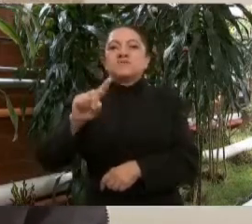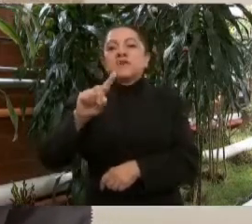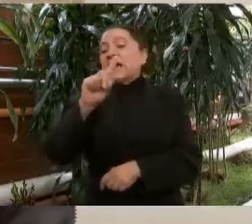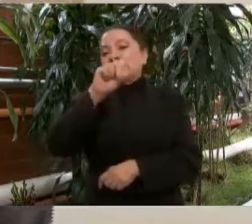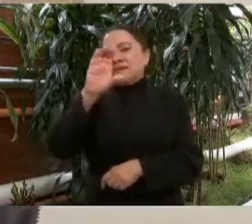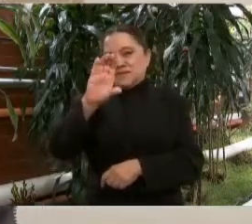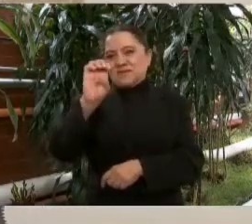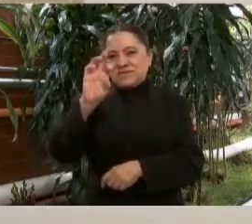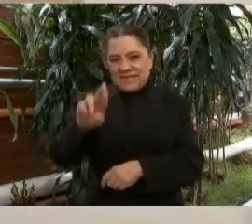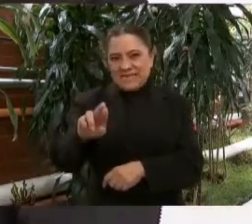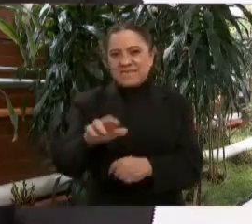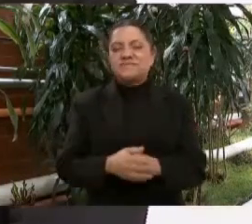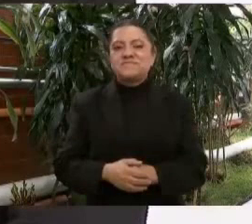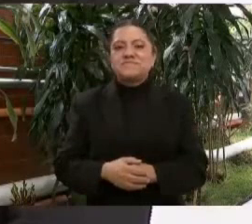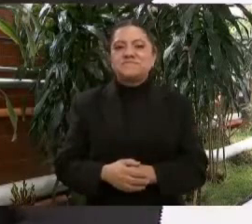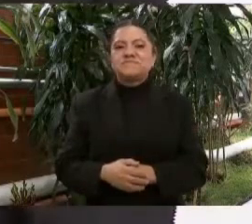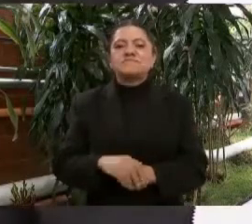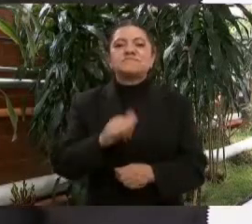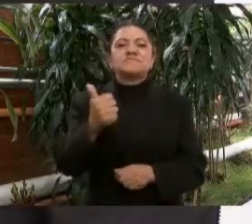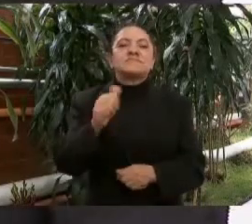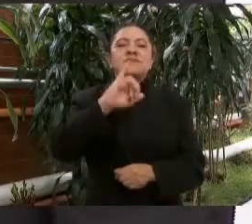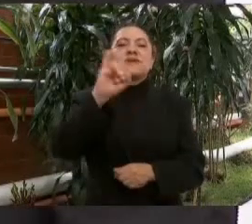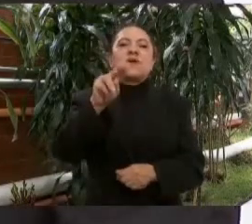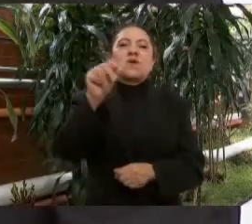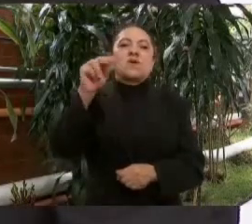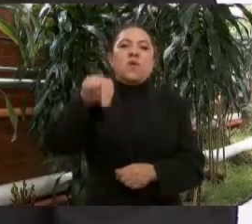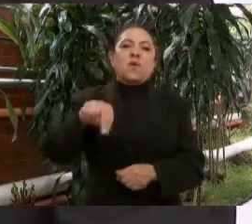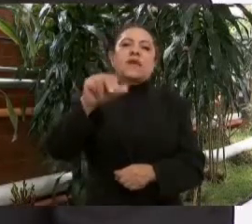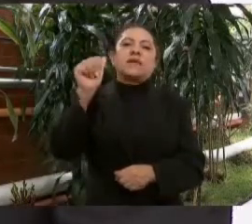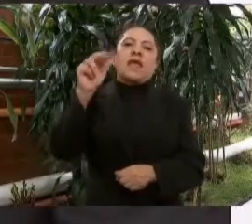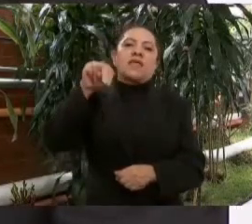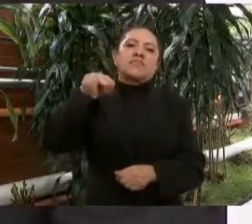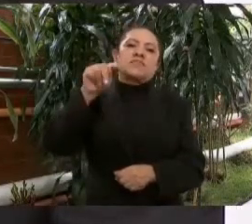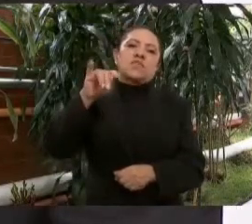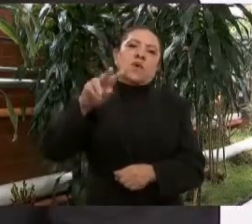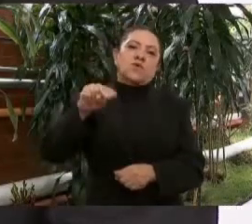Juan Antonio Ferrer, del Insabi.